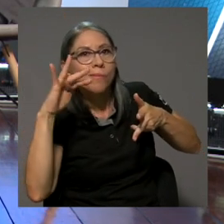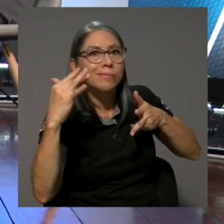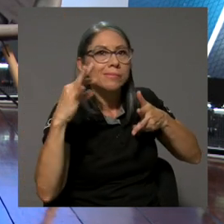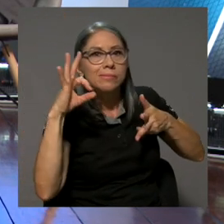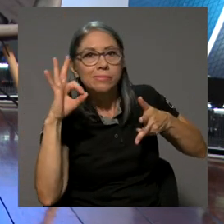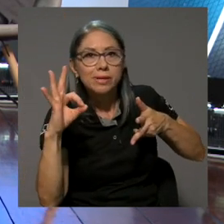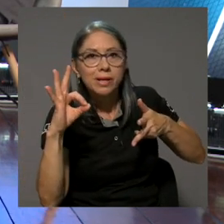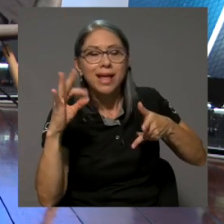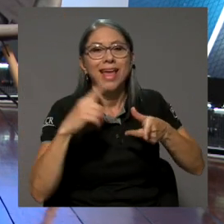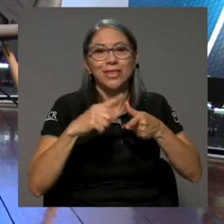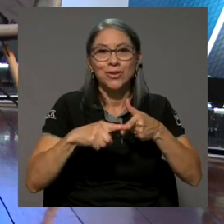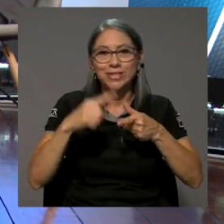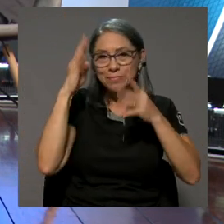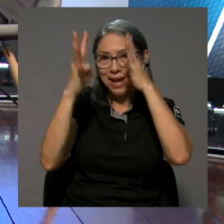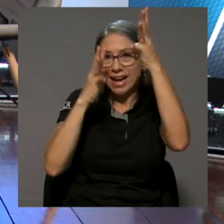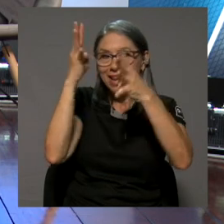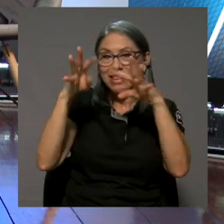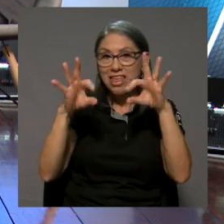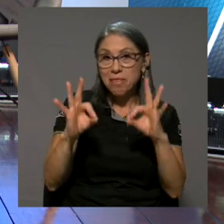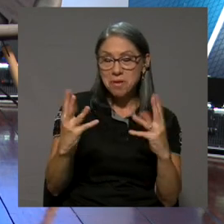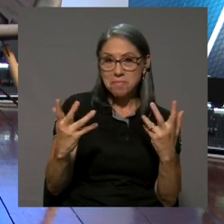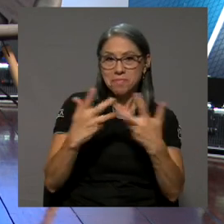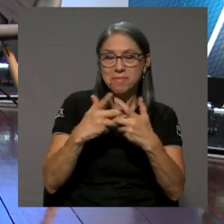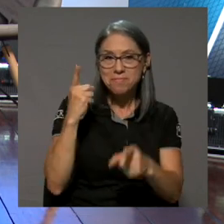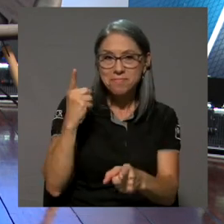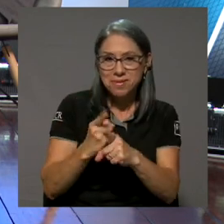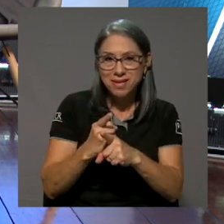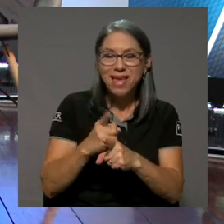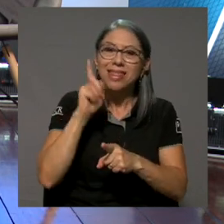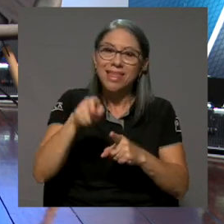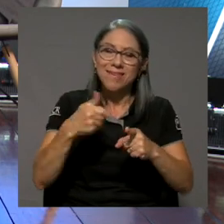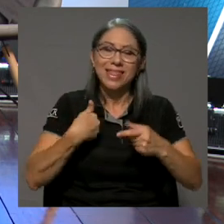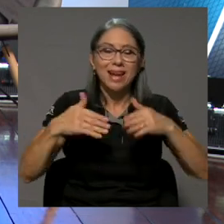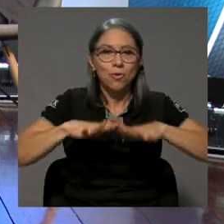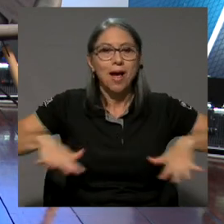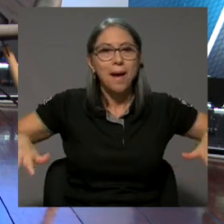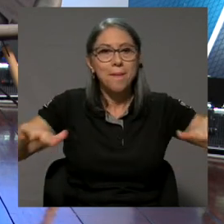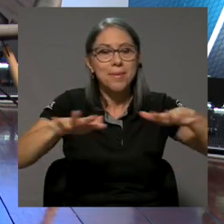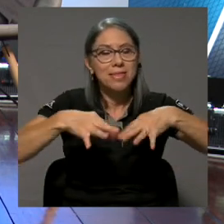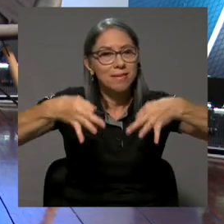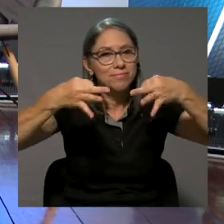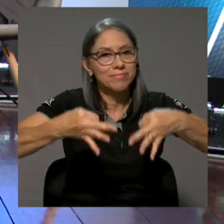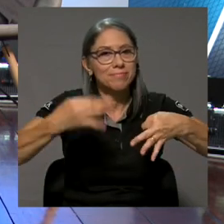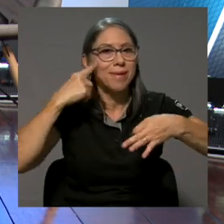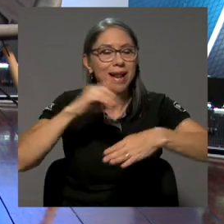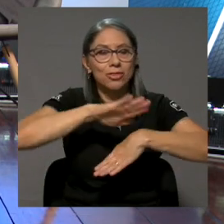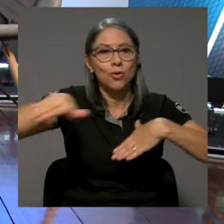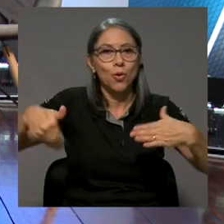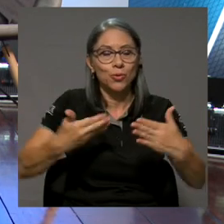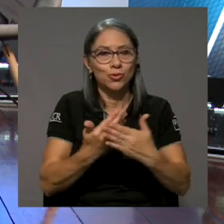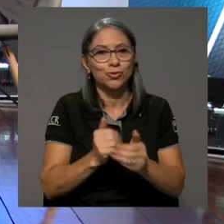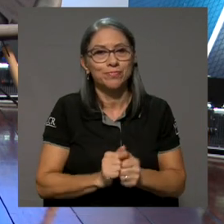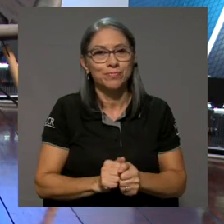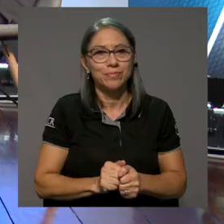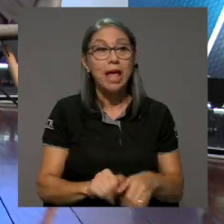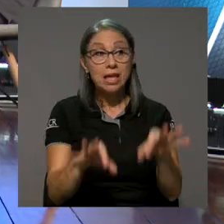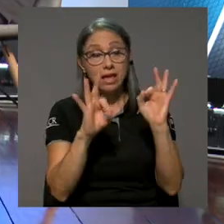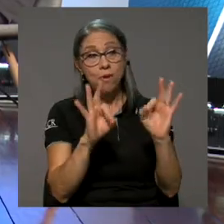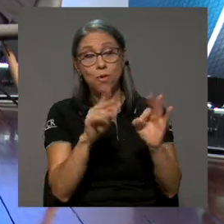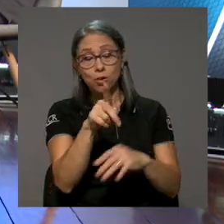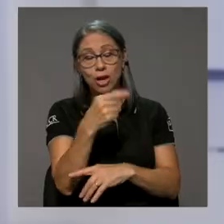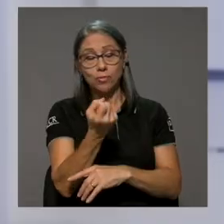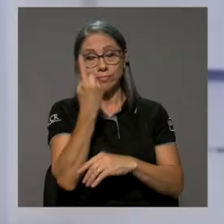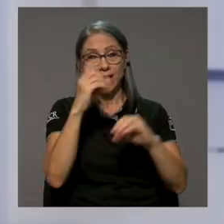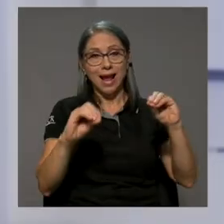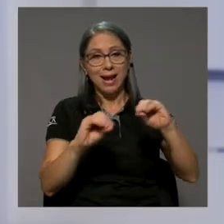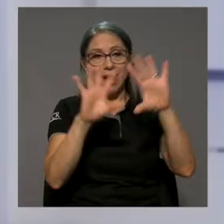para que la creatividad florezca, hay que tener un ambiente que conduzca a eso para todos. Por supuesto, y no, y